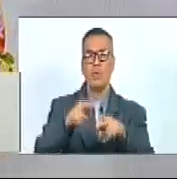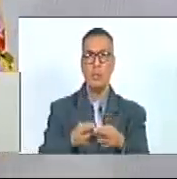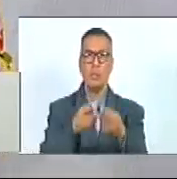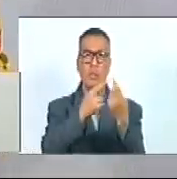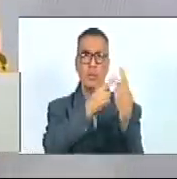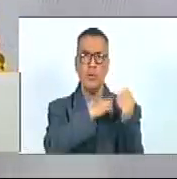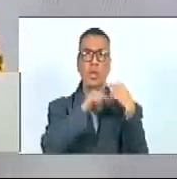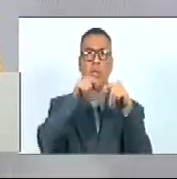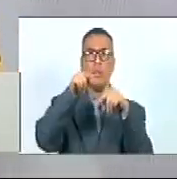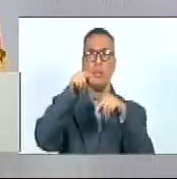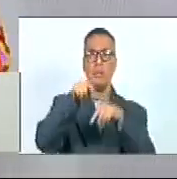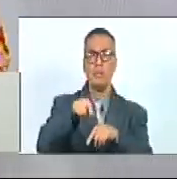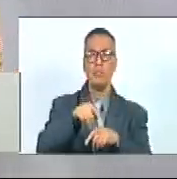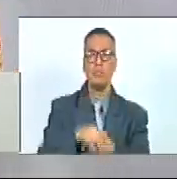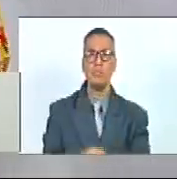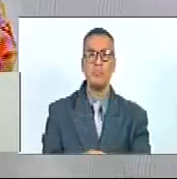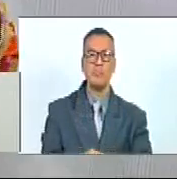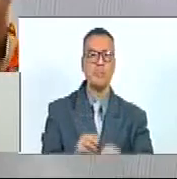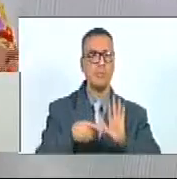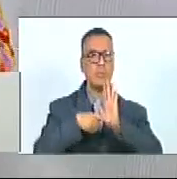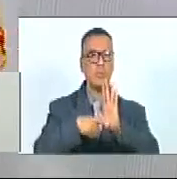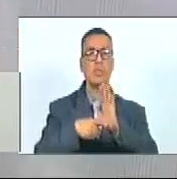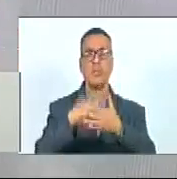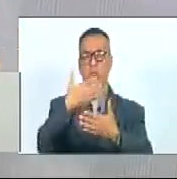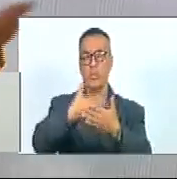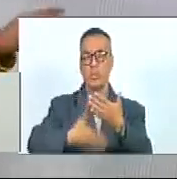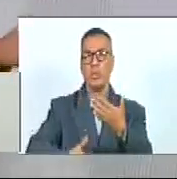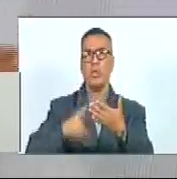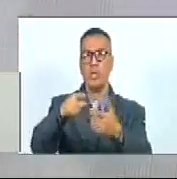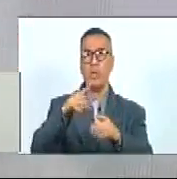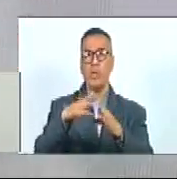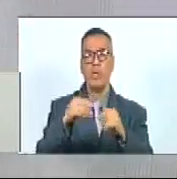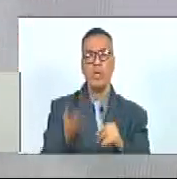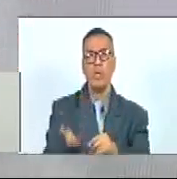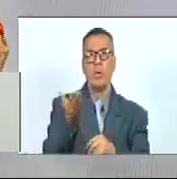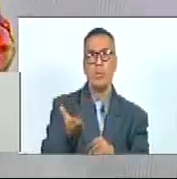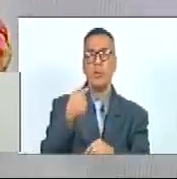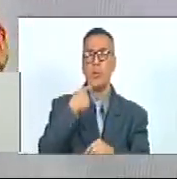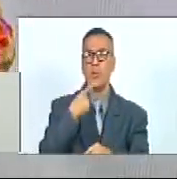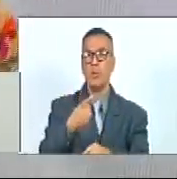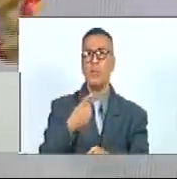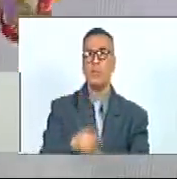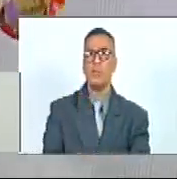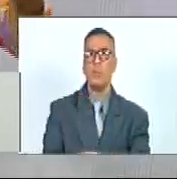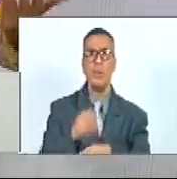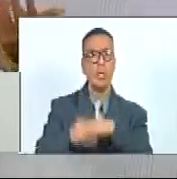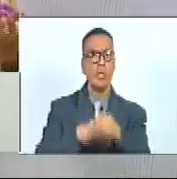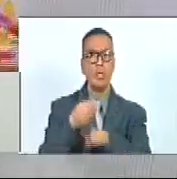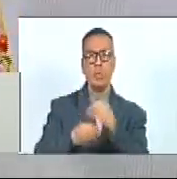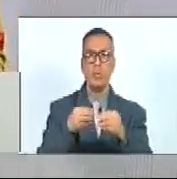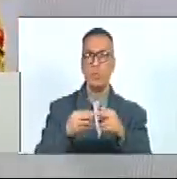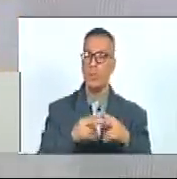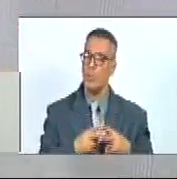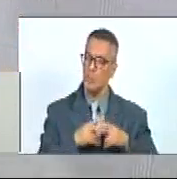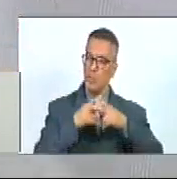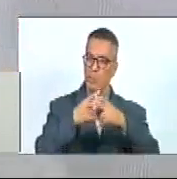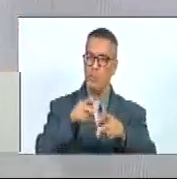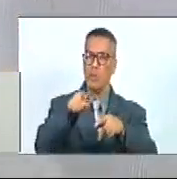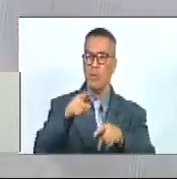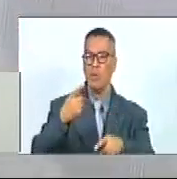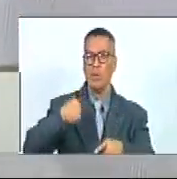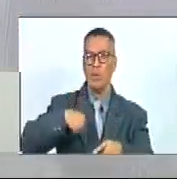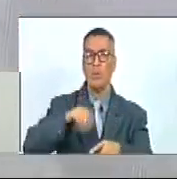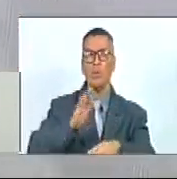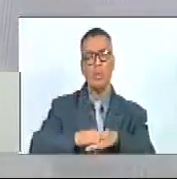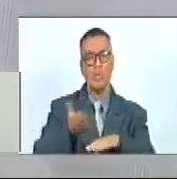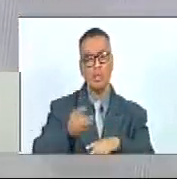la responsabilidad de presentar informes y es importante destacar que lo hicimos de manera voluntaria porque así